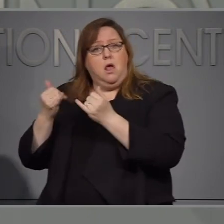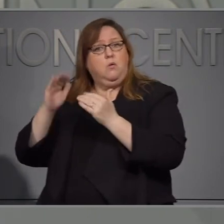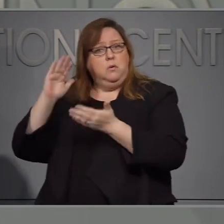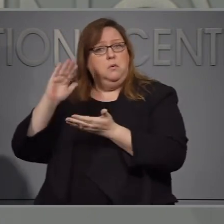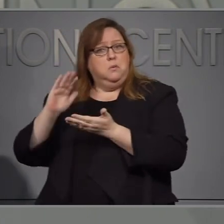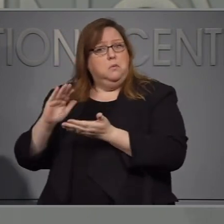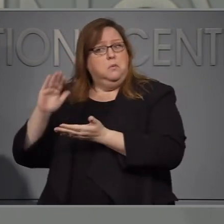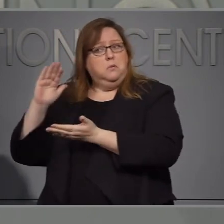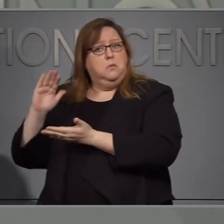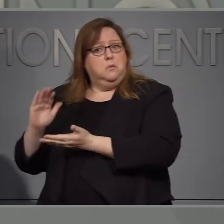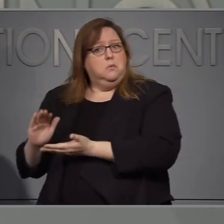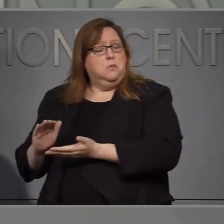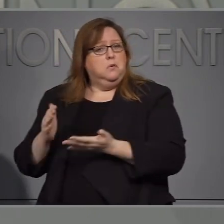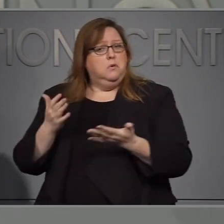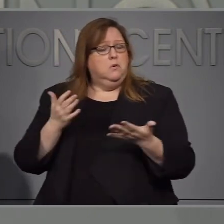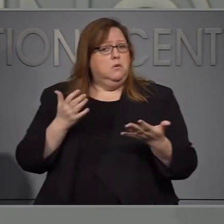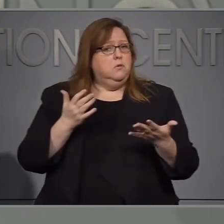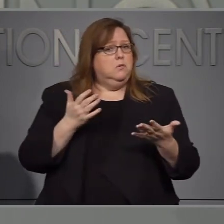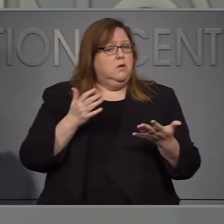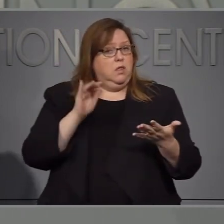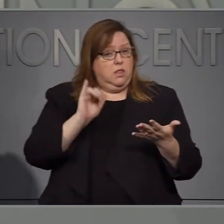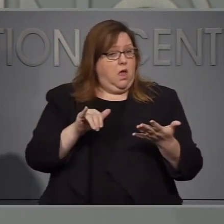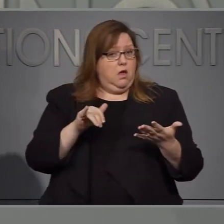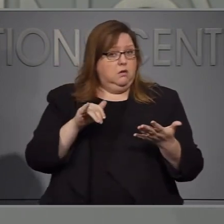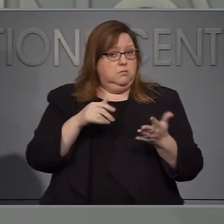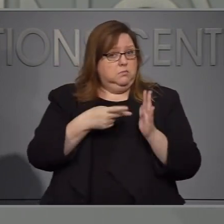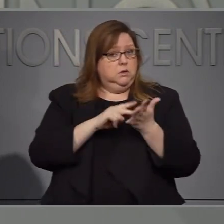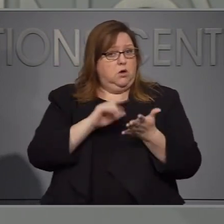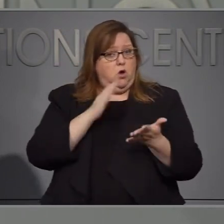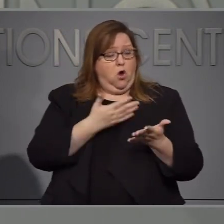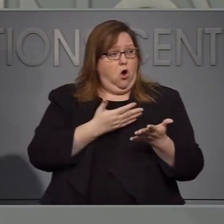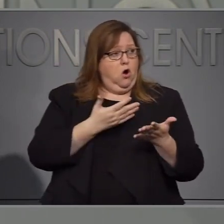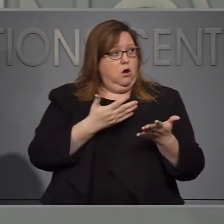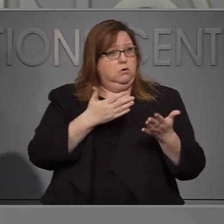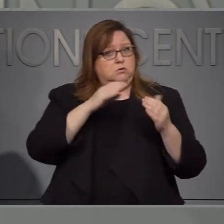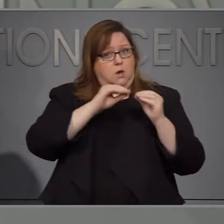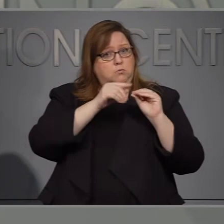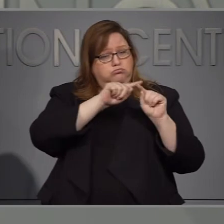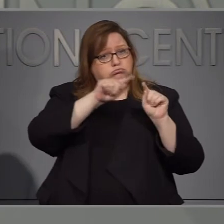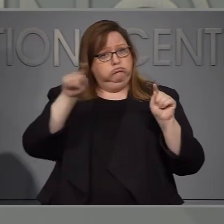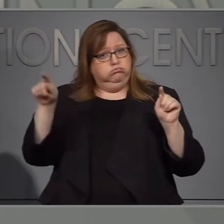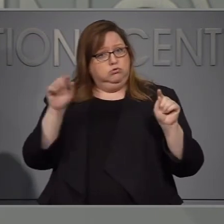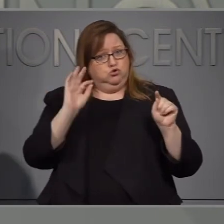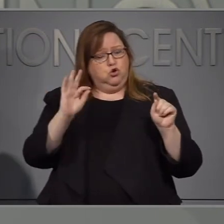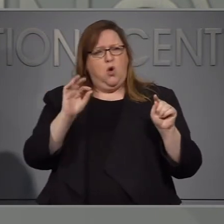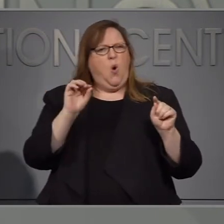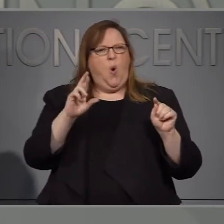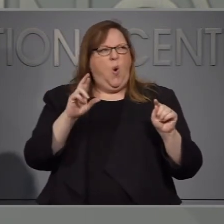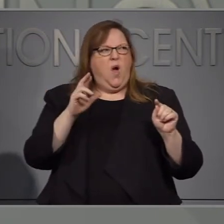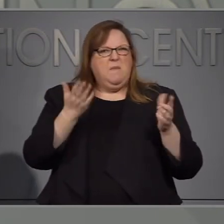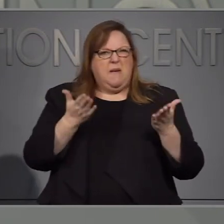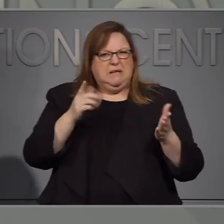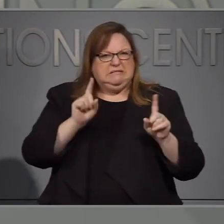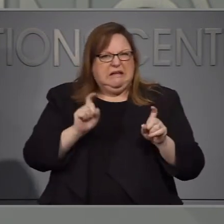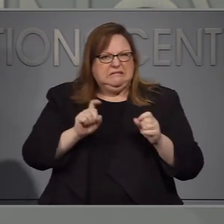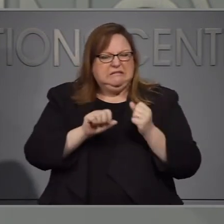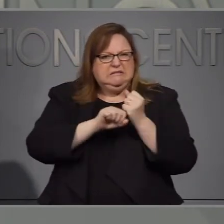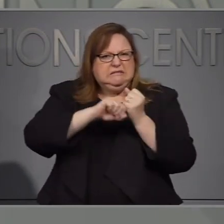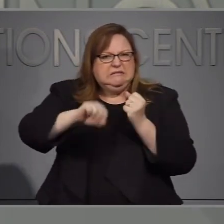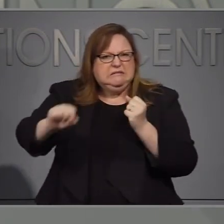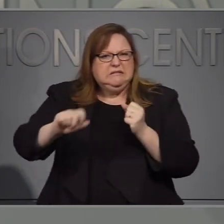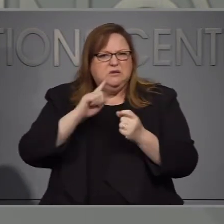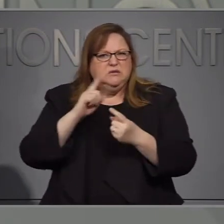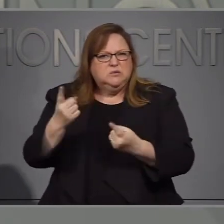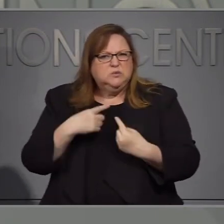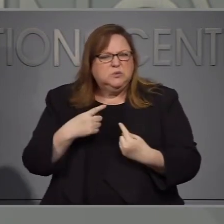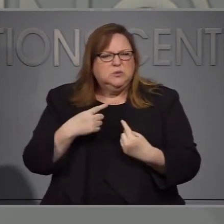estaban las reuniones en los asilos de esos picos ya. Porque ahora es porque los resultados se tardan mucho que es lo